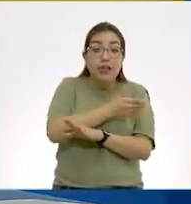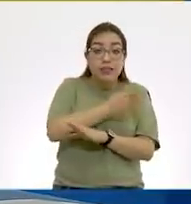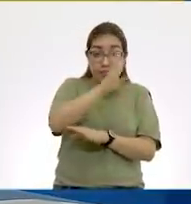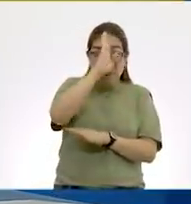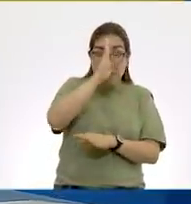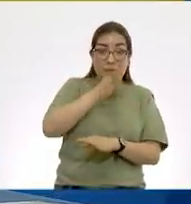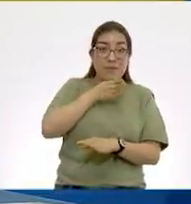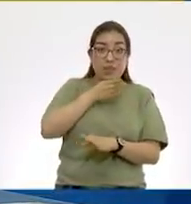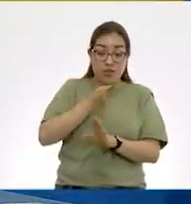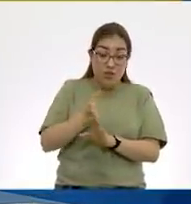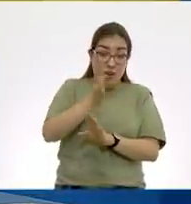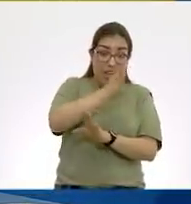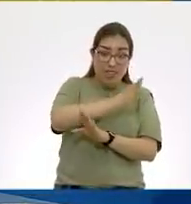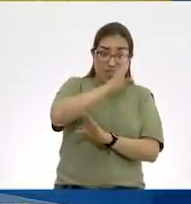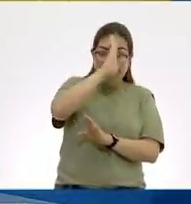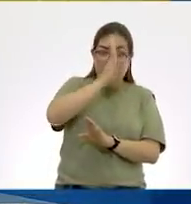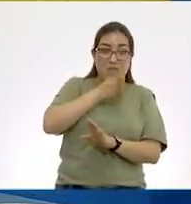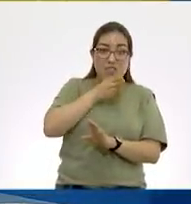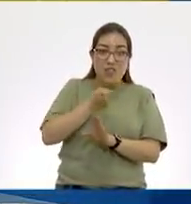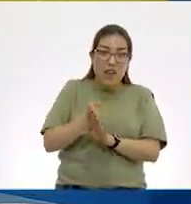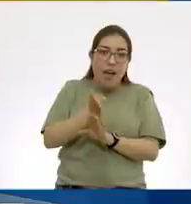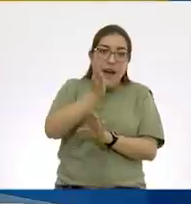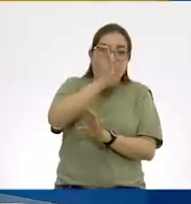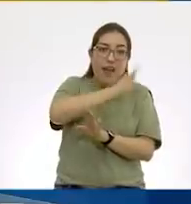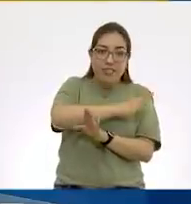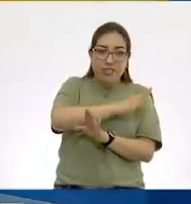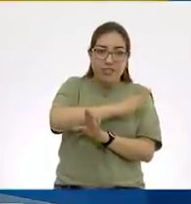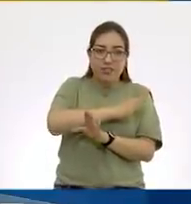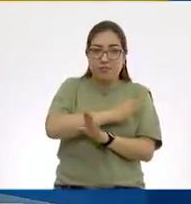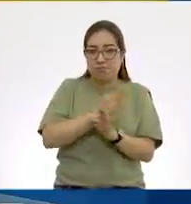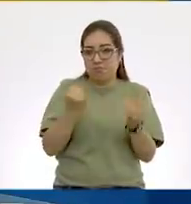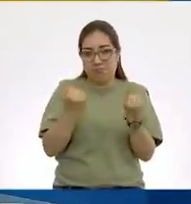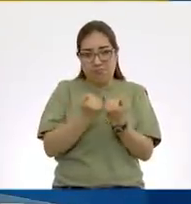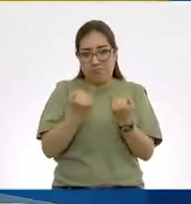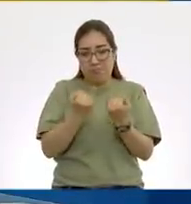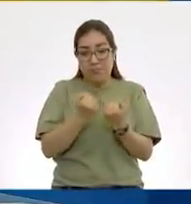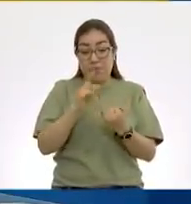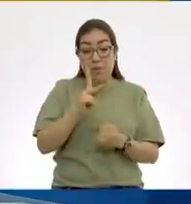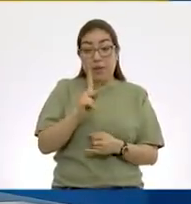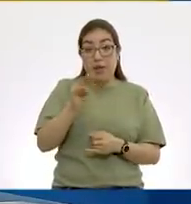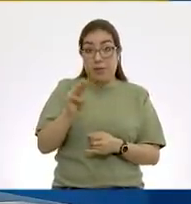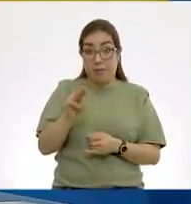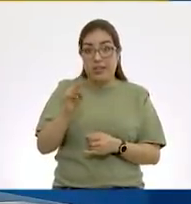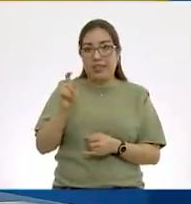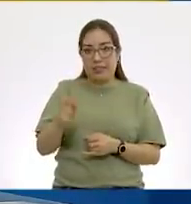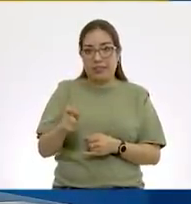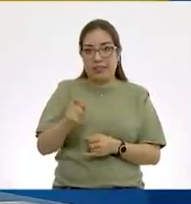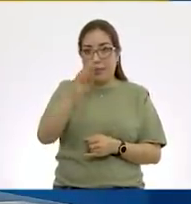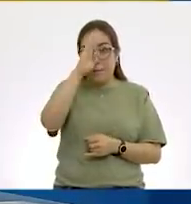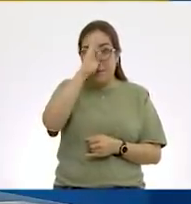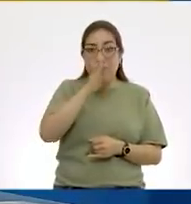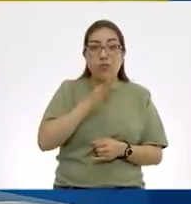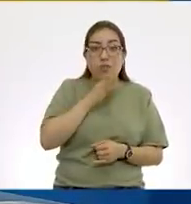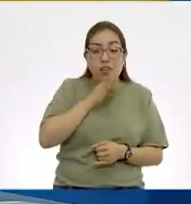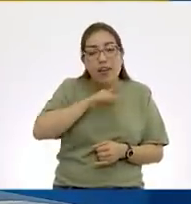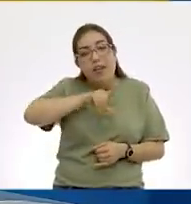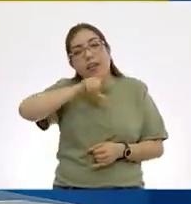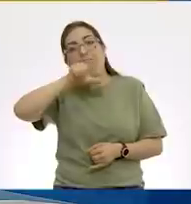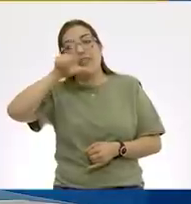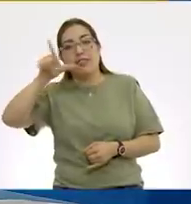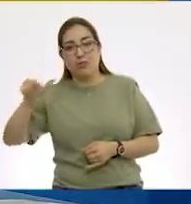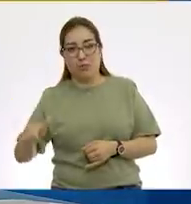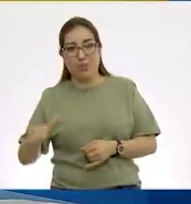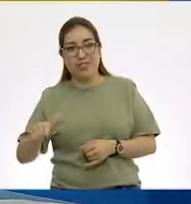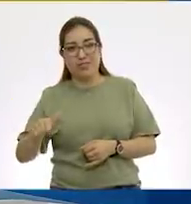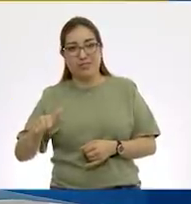O antes del mediodía. ¿De acuerdo? Que es lo mismo. Y PM significa pasado